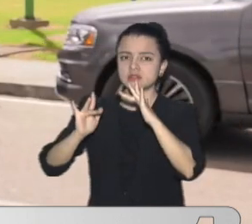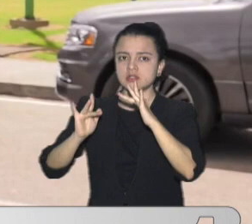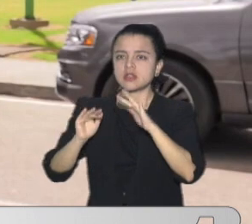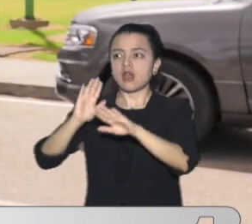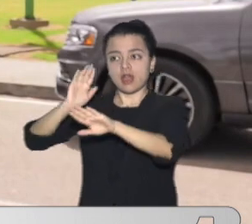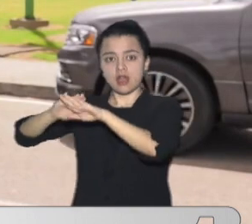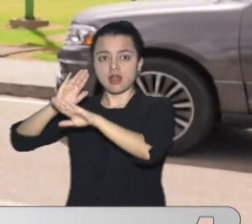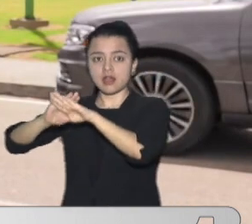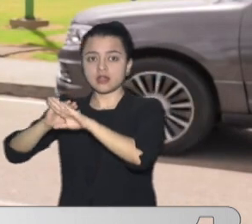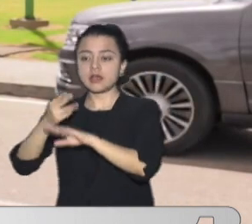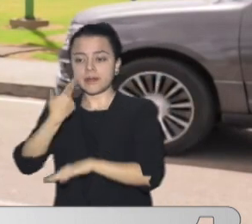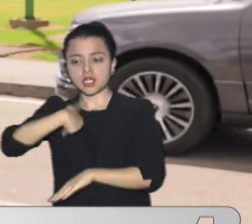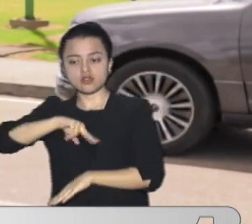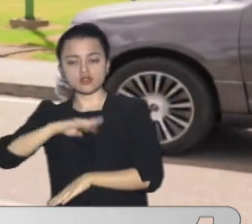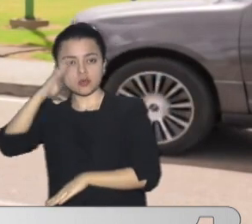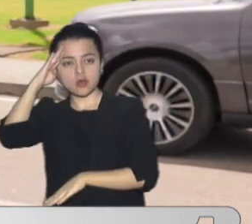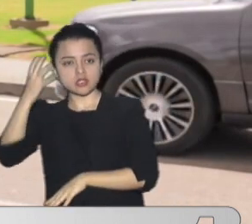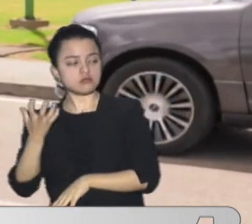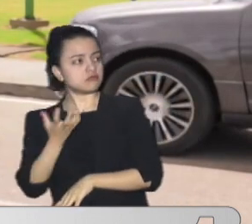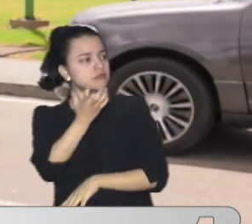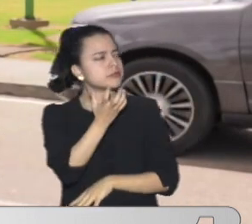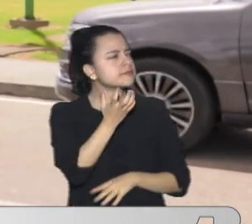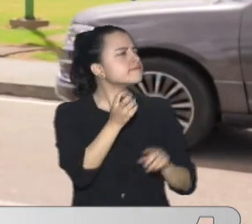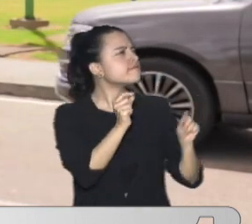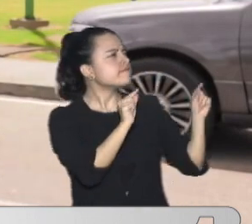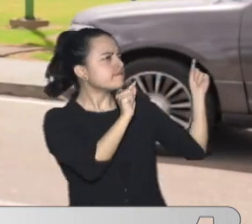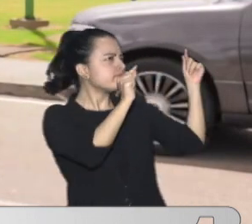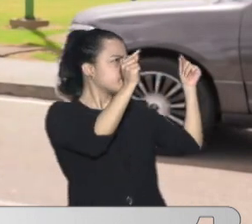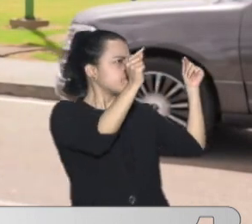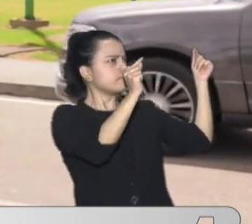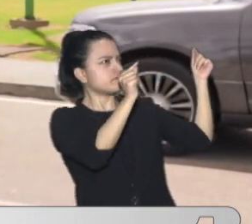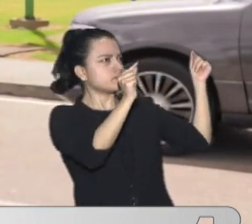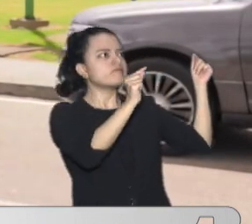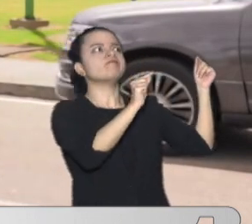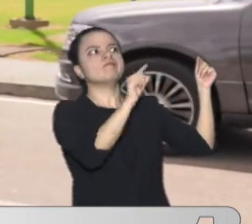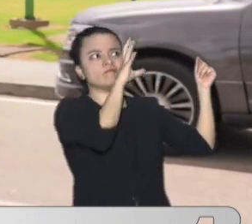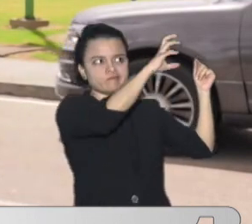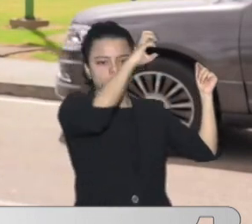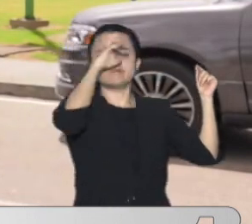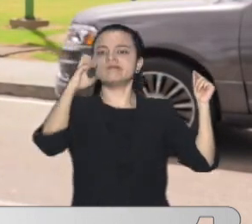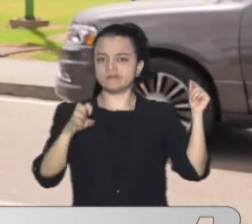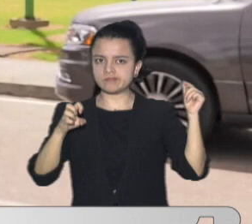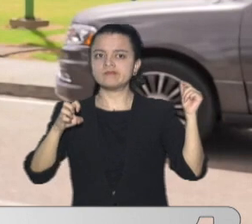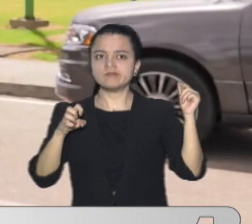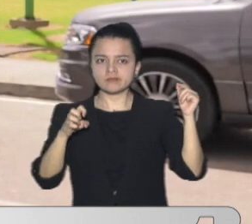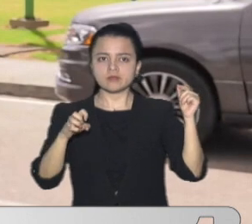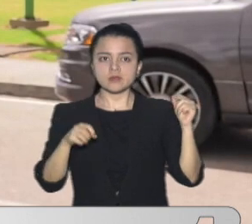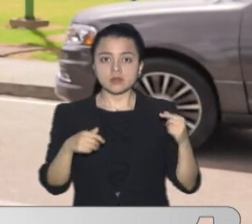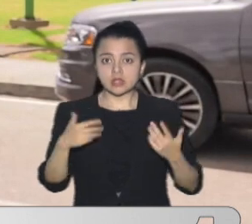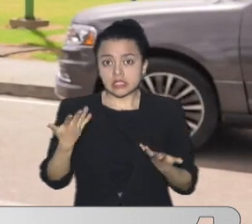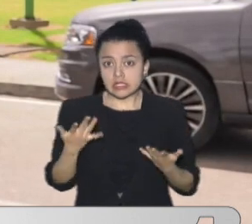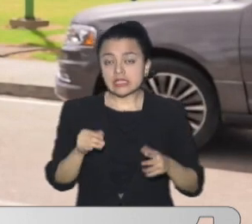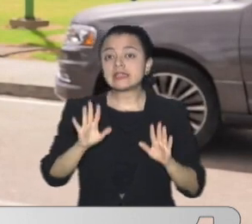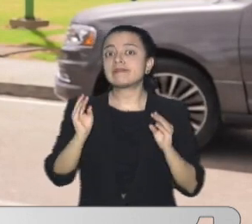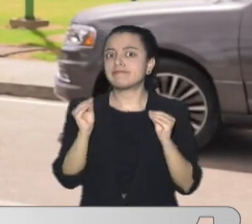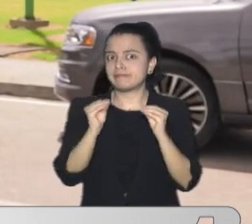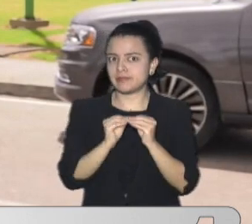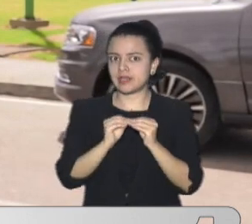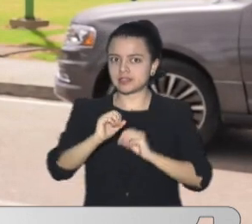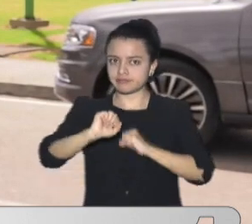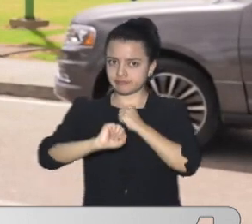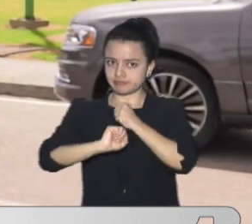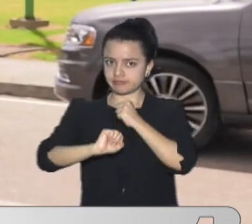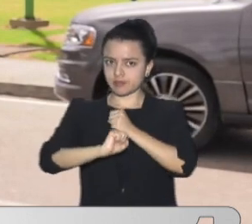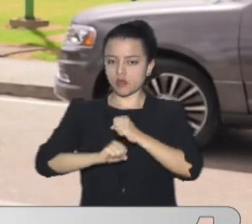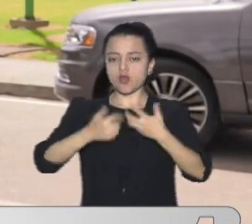Y de igual forma Para las empresas De vigilancia Generar contramedidas Para evitar Este tipo De